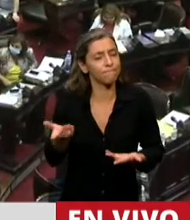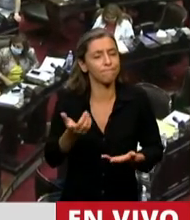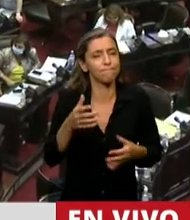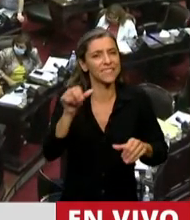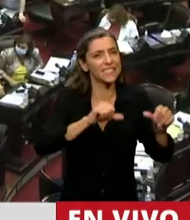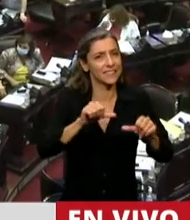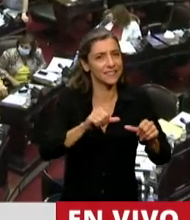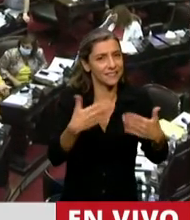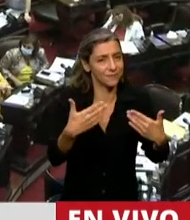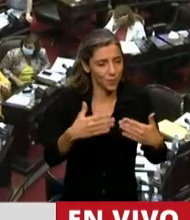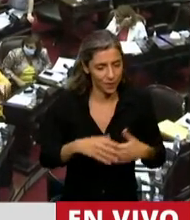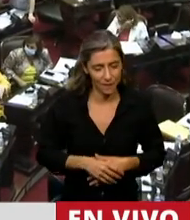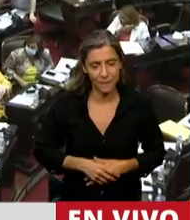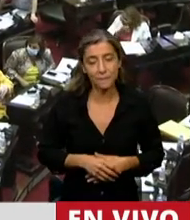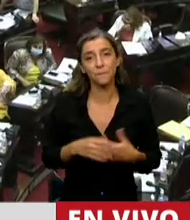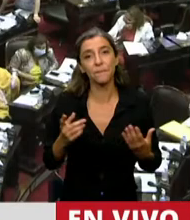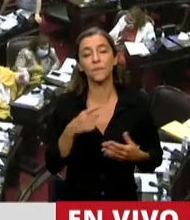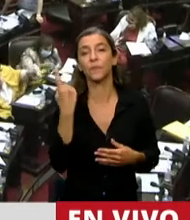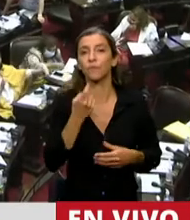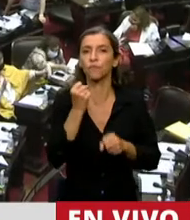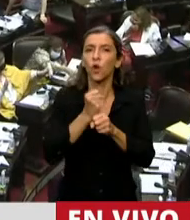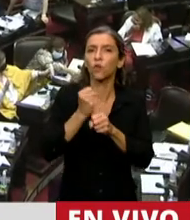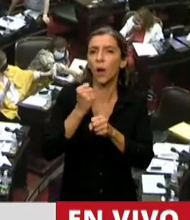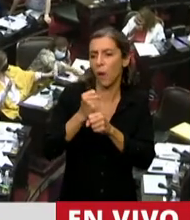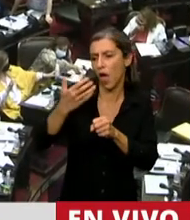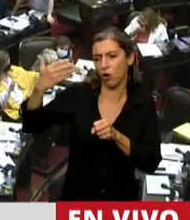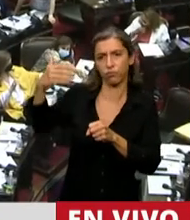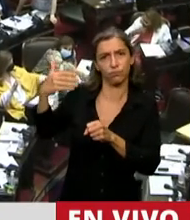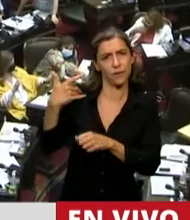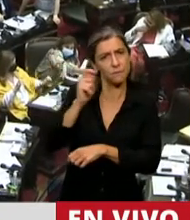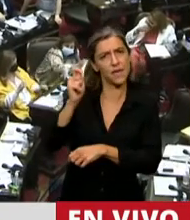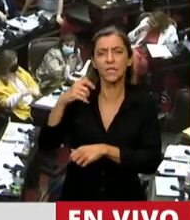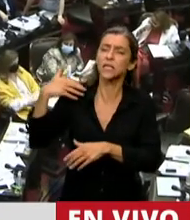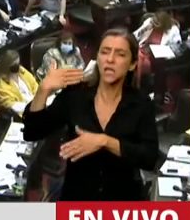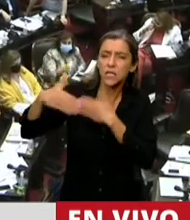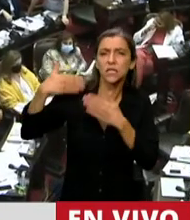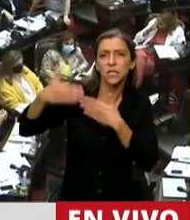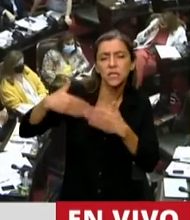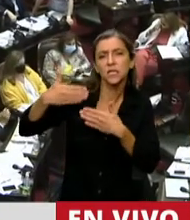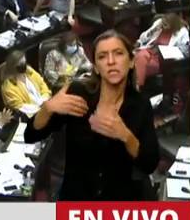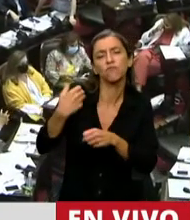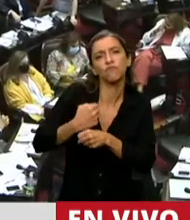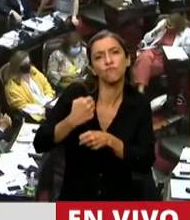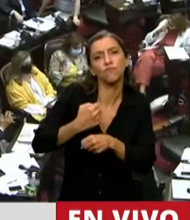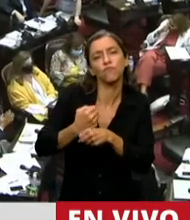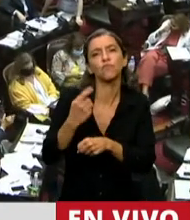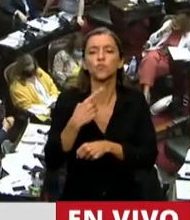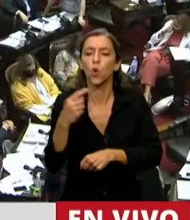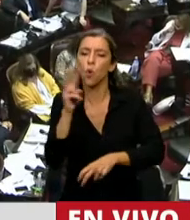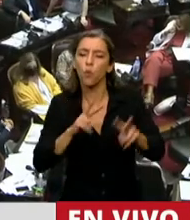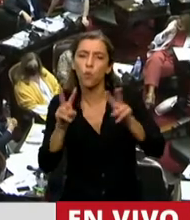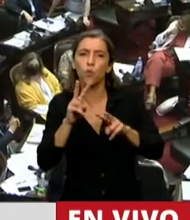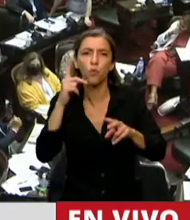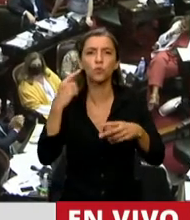O sea que trabajamos, esto fue el resultado de muchos meses de construcción, de consensos,